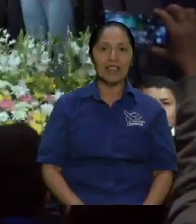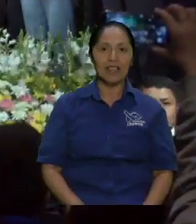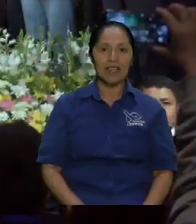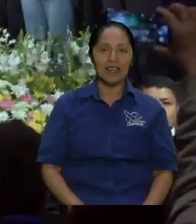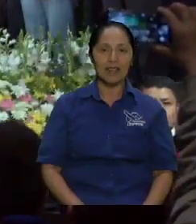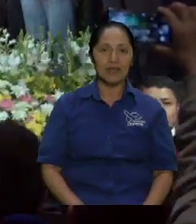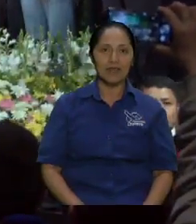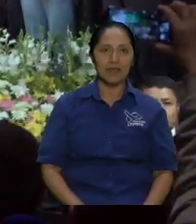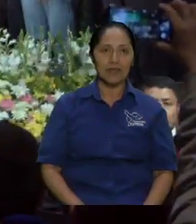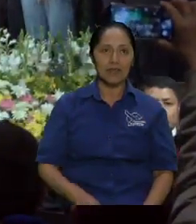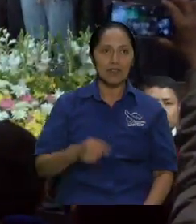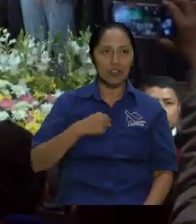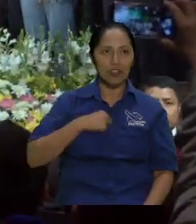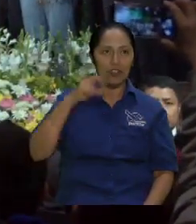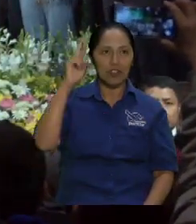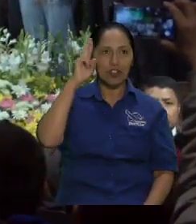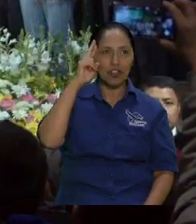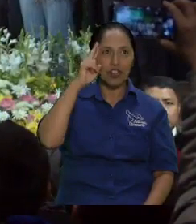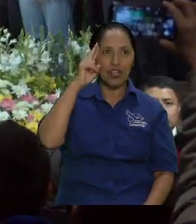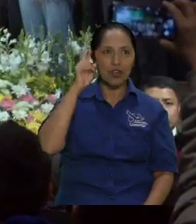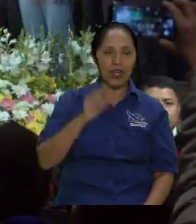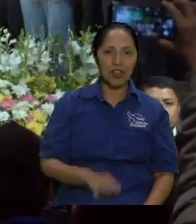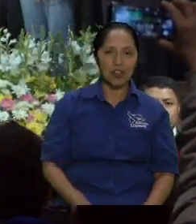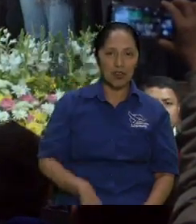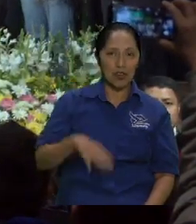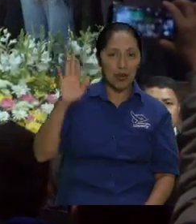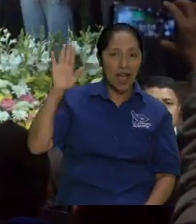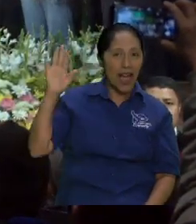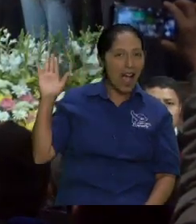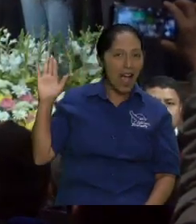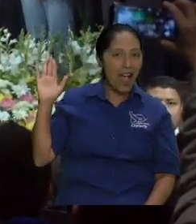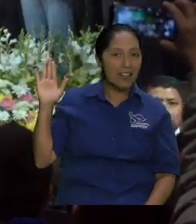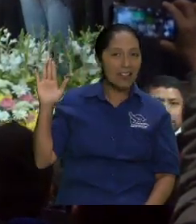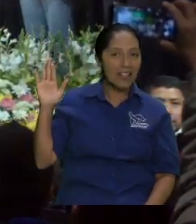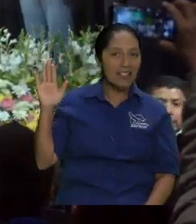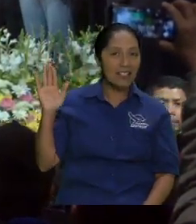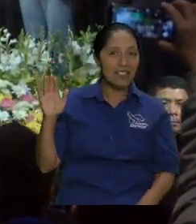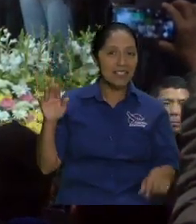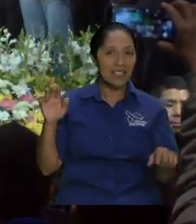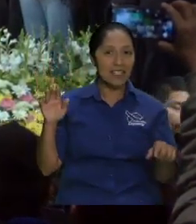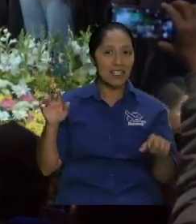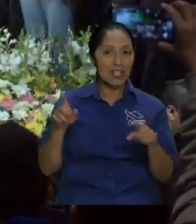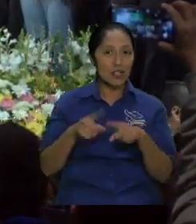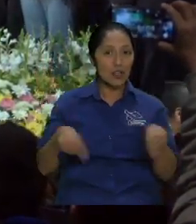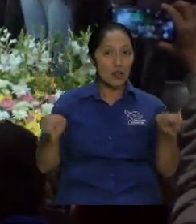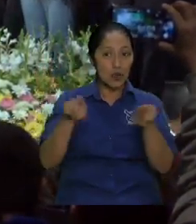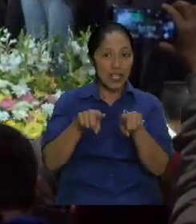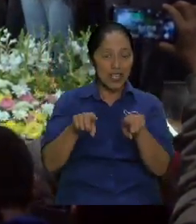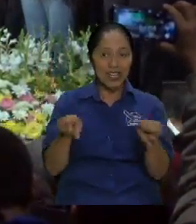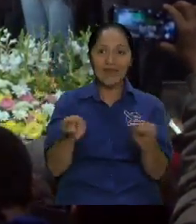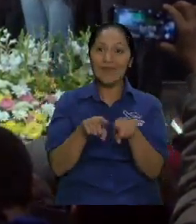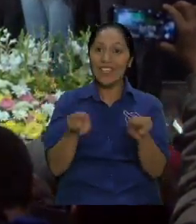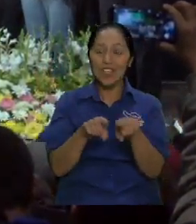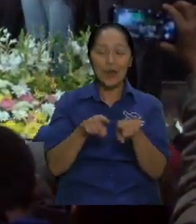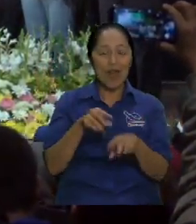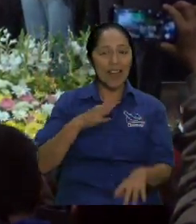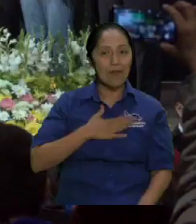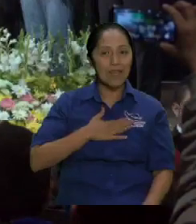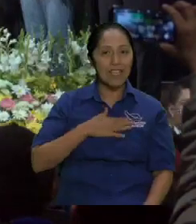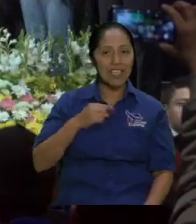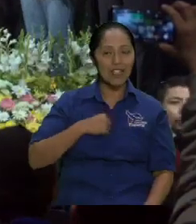fue cardíaco todavía a la fecha digo ¿cómo? ¿cómo lo hice señor?